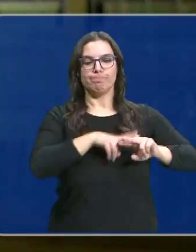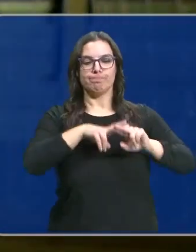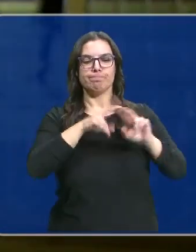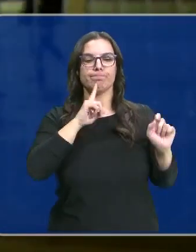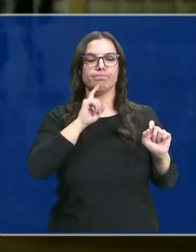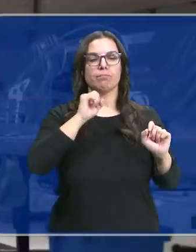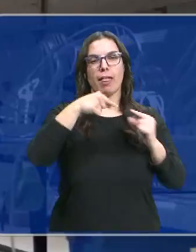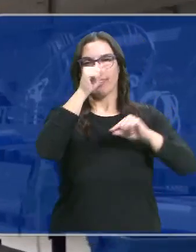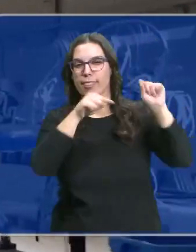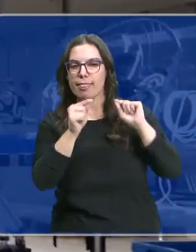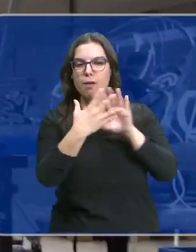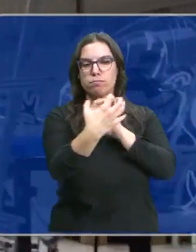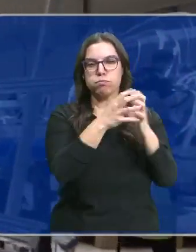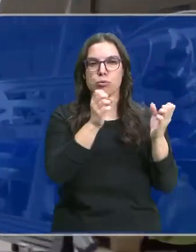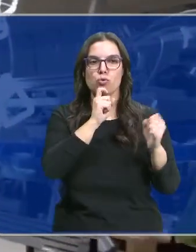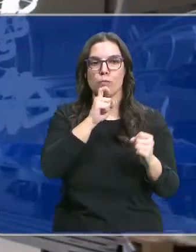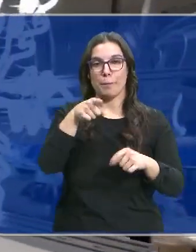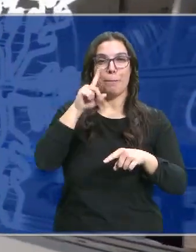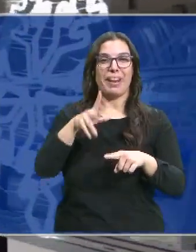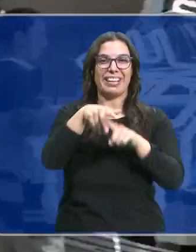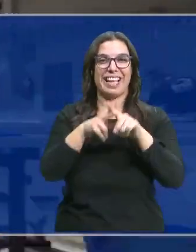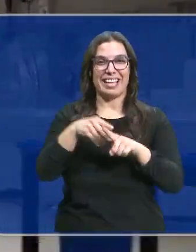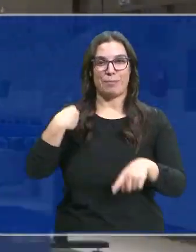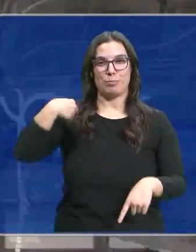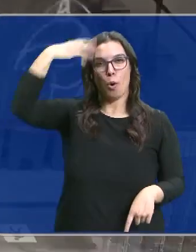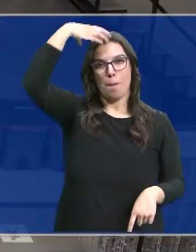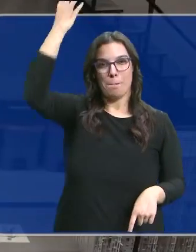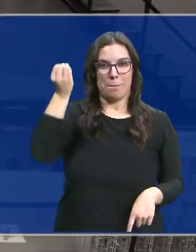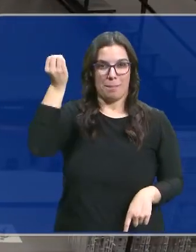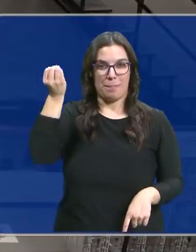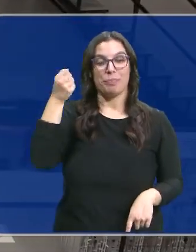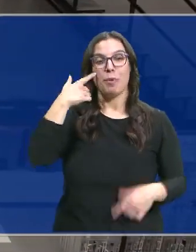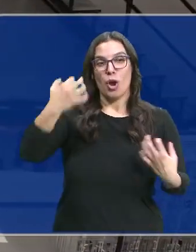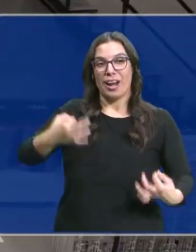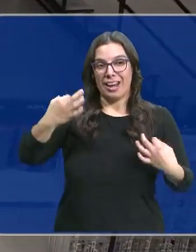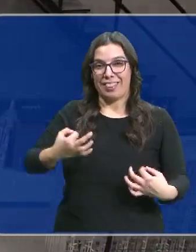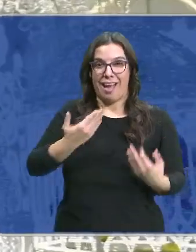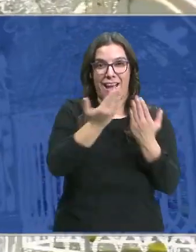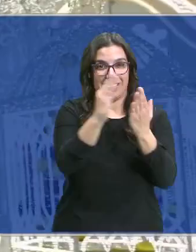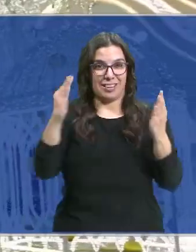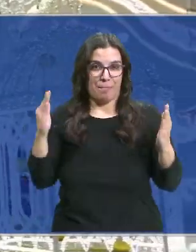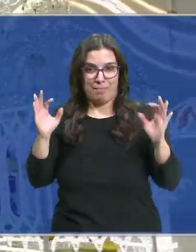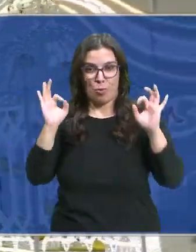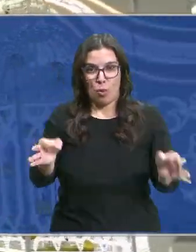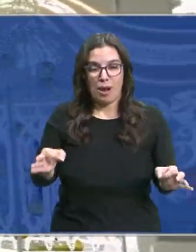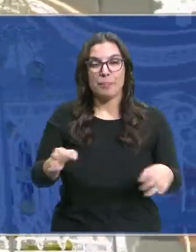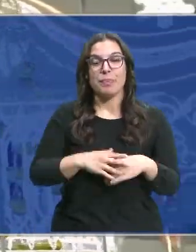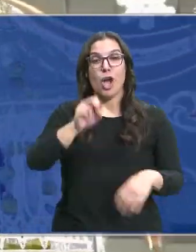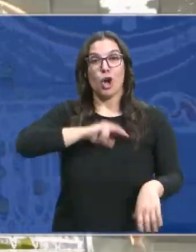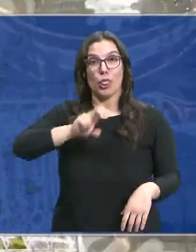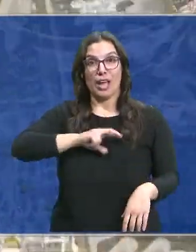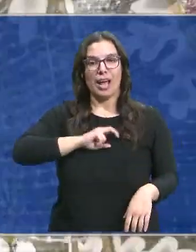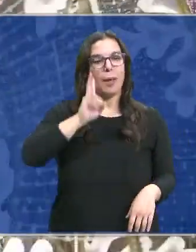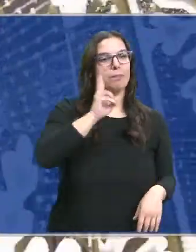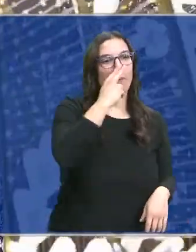esa idea se hacen los retoques pertinentes. Parece el taller de Papá Noel. Pero es un showroom de luces navideñas. Los concejales lo